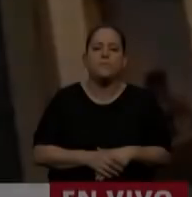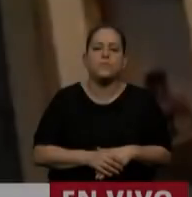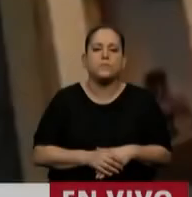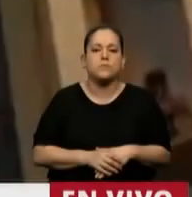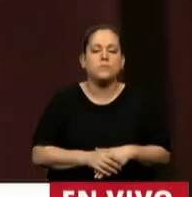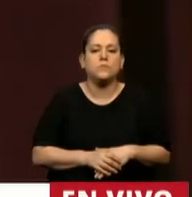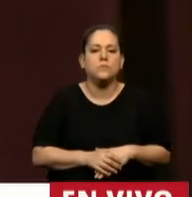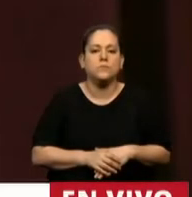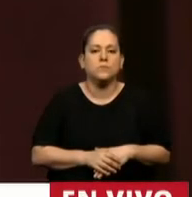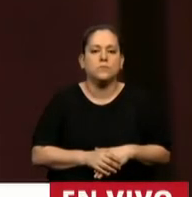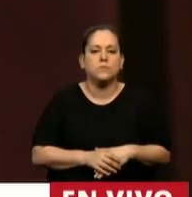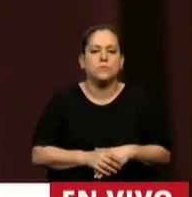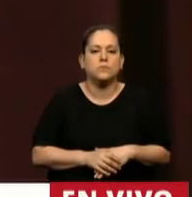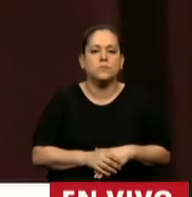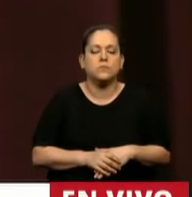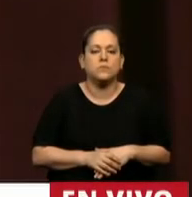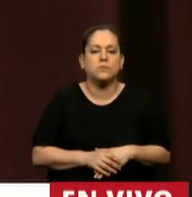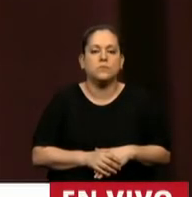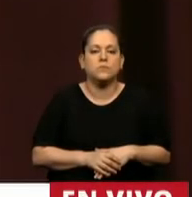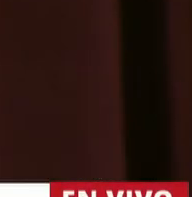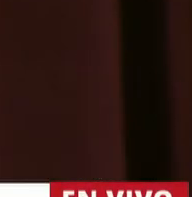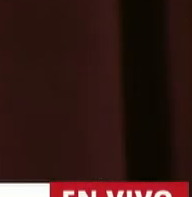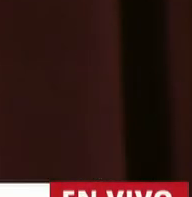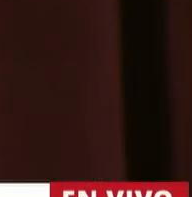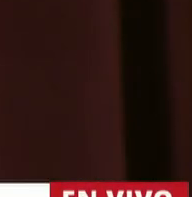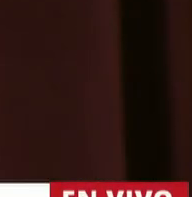Tiene la palabra el diputado Andrés Sotos.